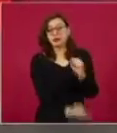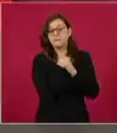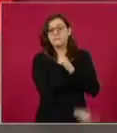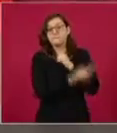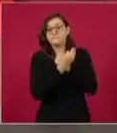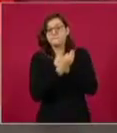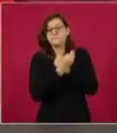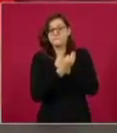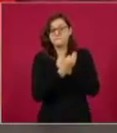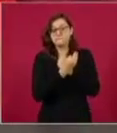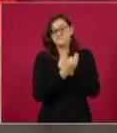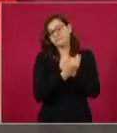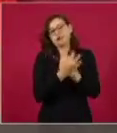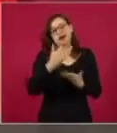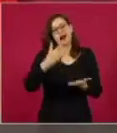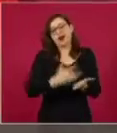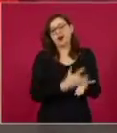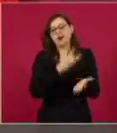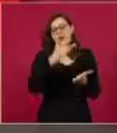ellos lo saben.